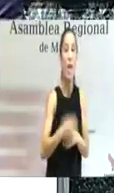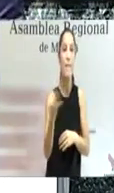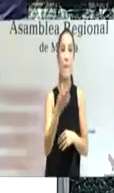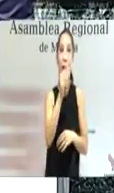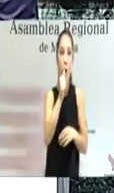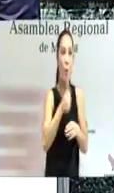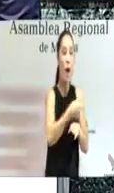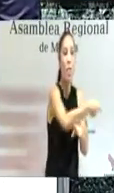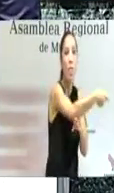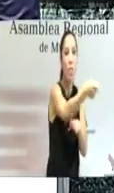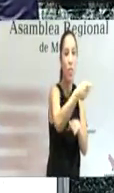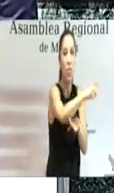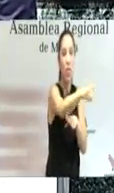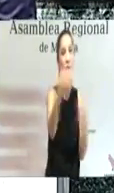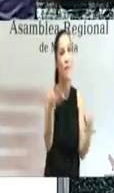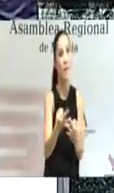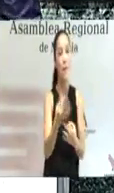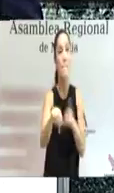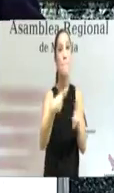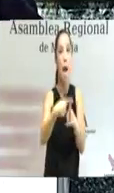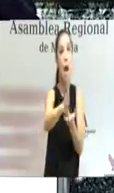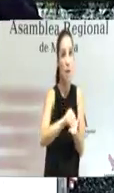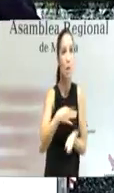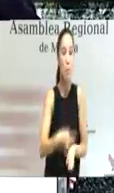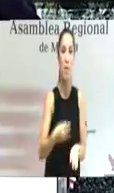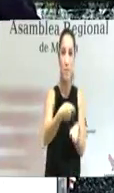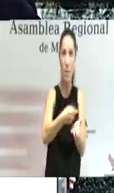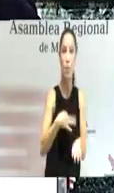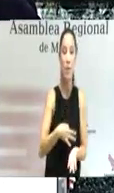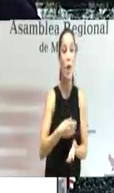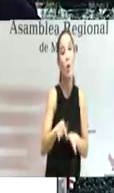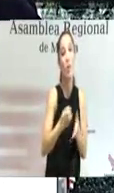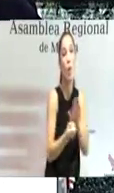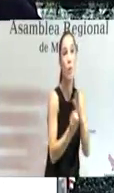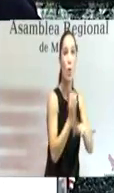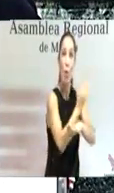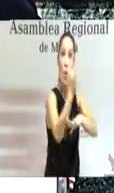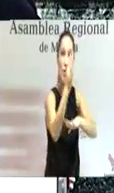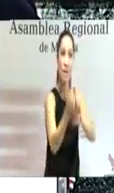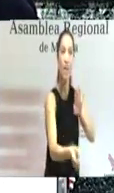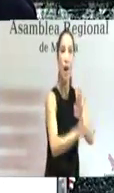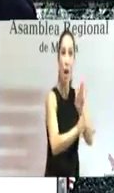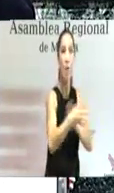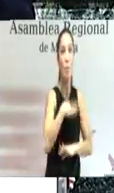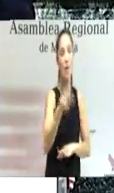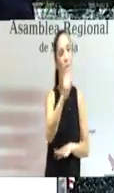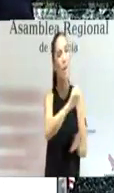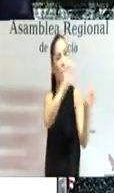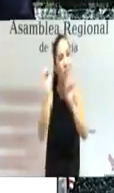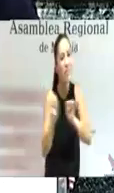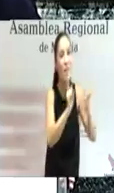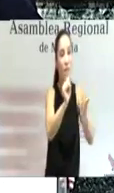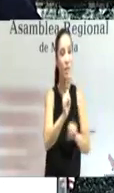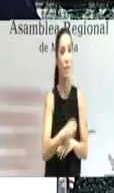y que ésta sea asequible para hacer rentables las cosechas. Hace falta que sigamos defendiendo todos